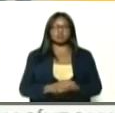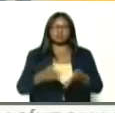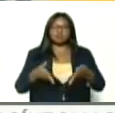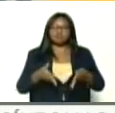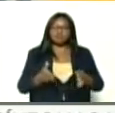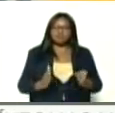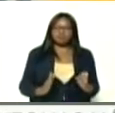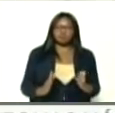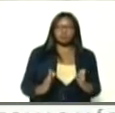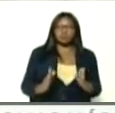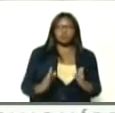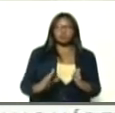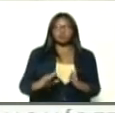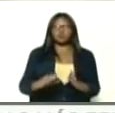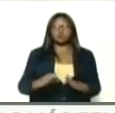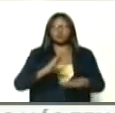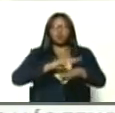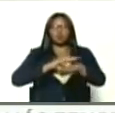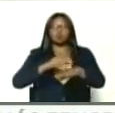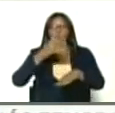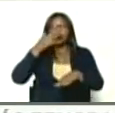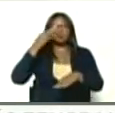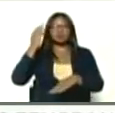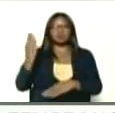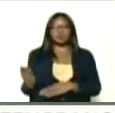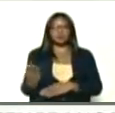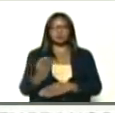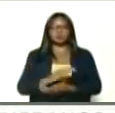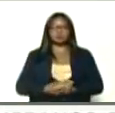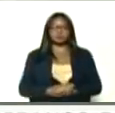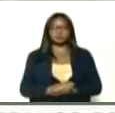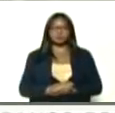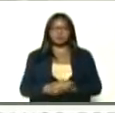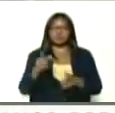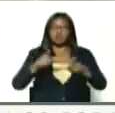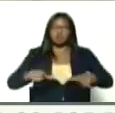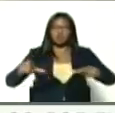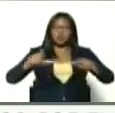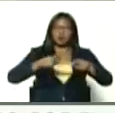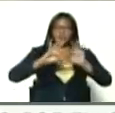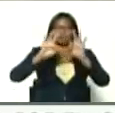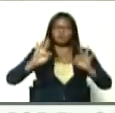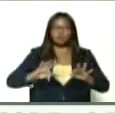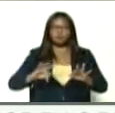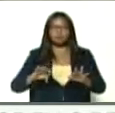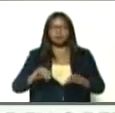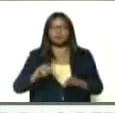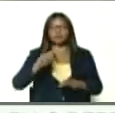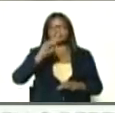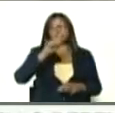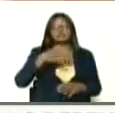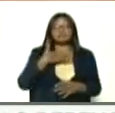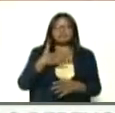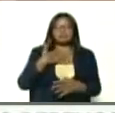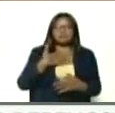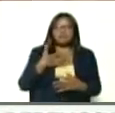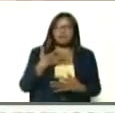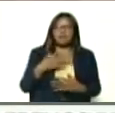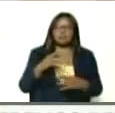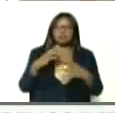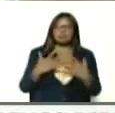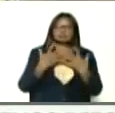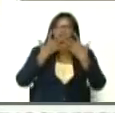nuestro doctor, José Gregorio Hernández, y es que en estos espacios, ya se siente, ya se